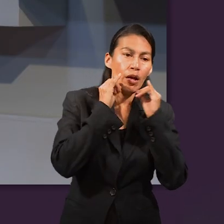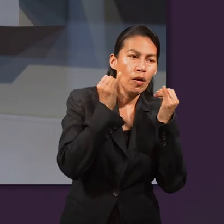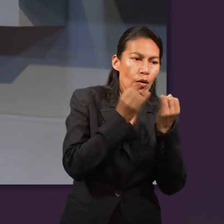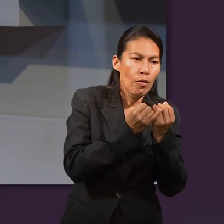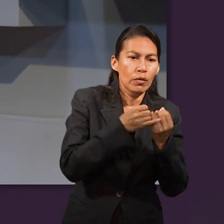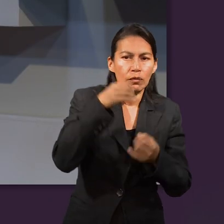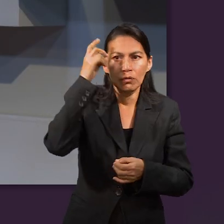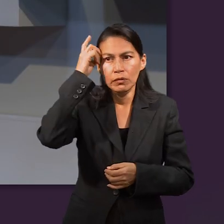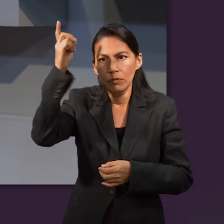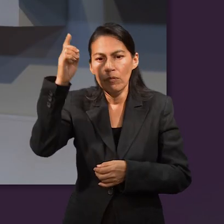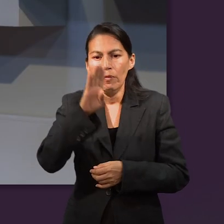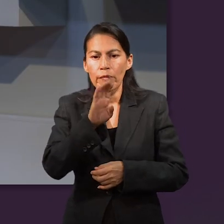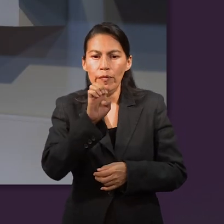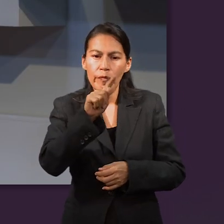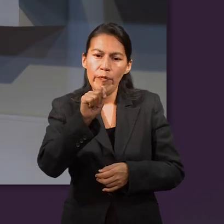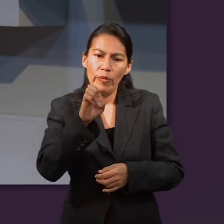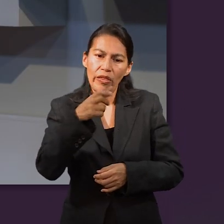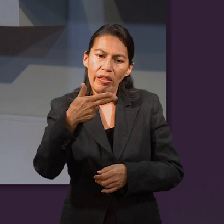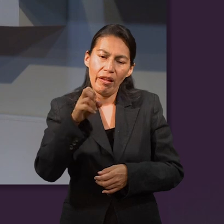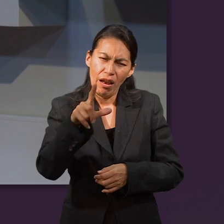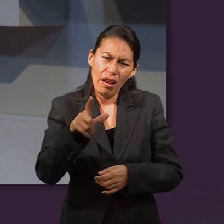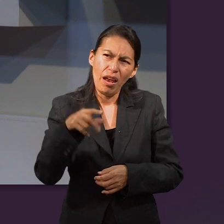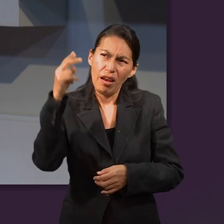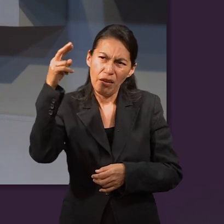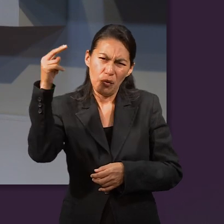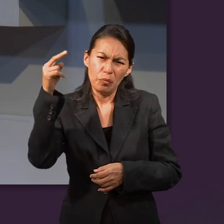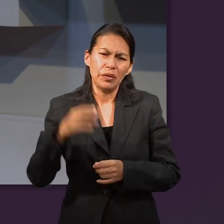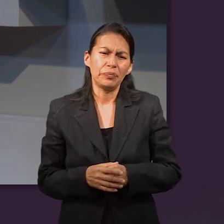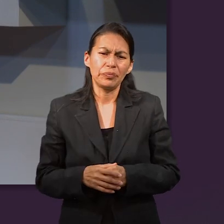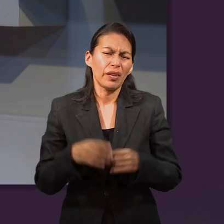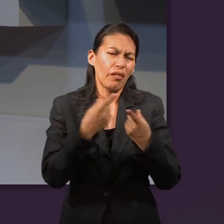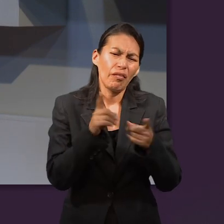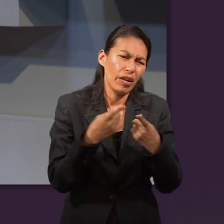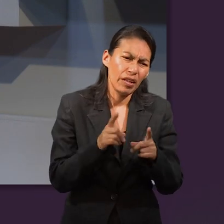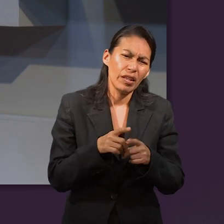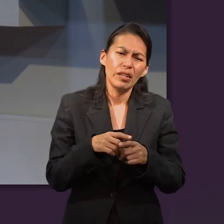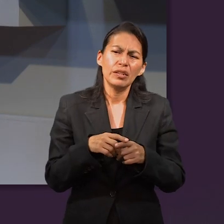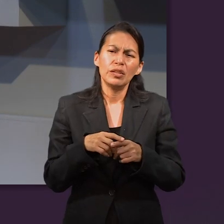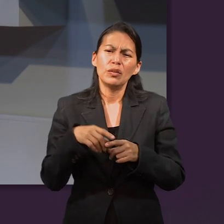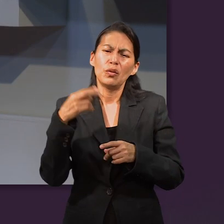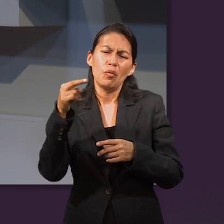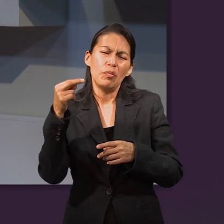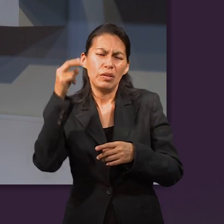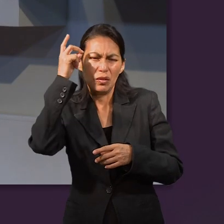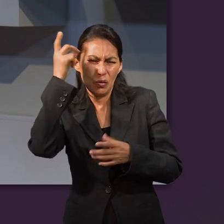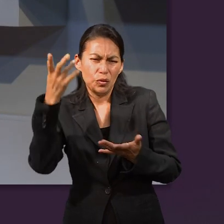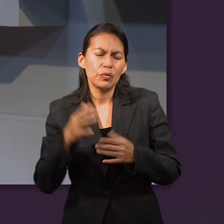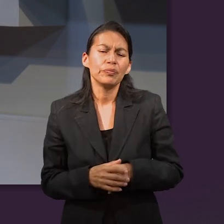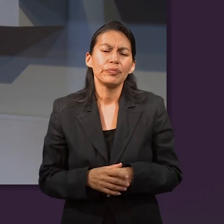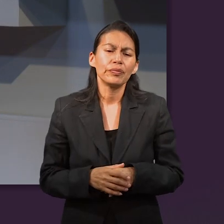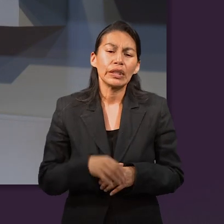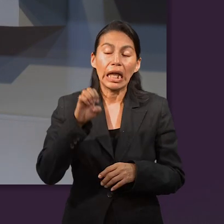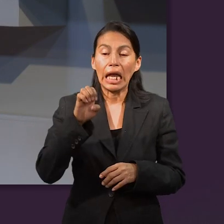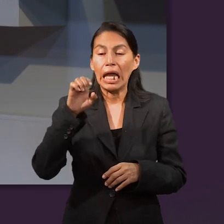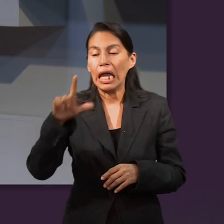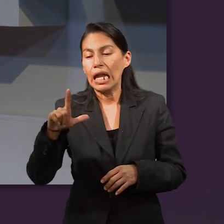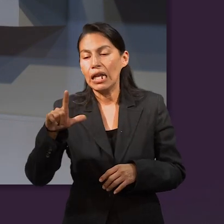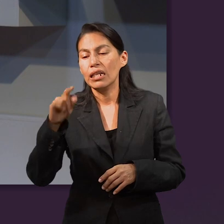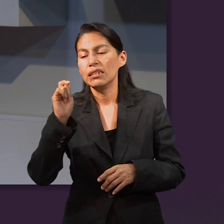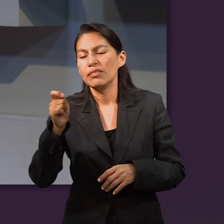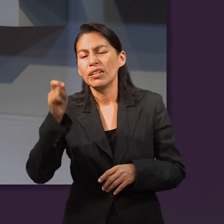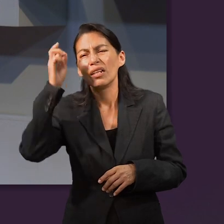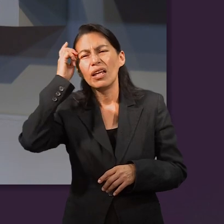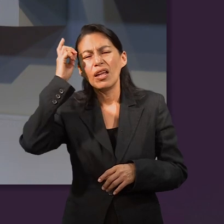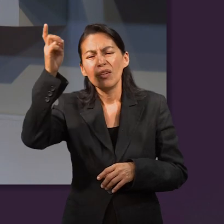a Jacob como el Dios de Betel. Betel es uno de los nombres de Dios, ¿no? Hay varias referencias al nombre de Dios aquí. Él, la